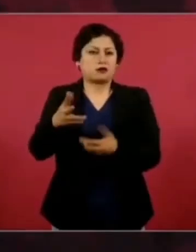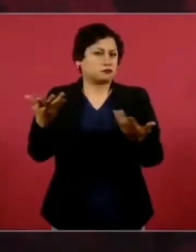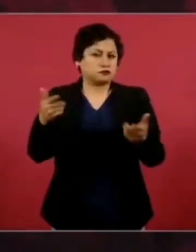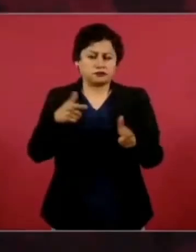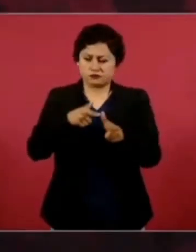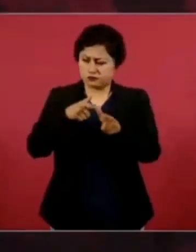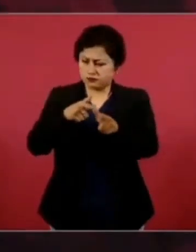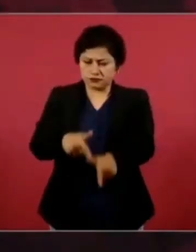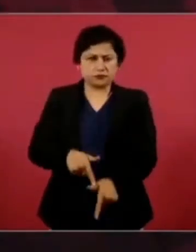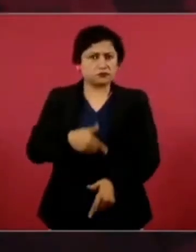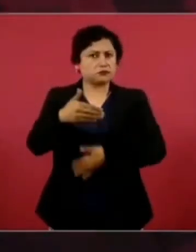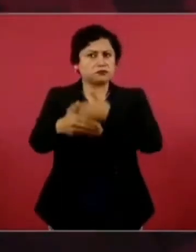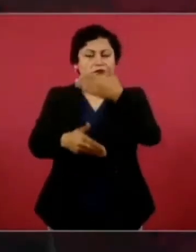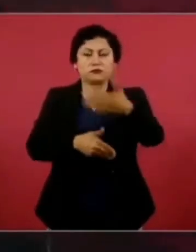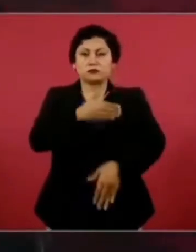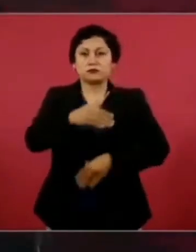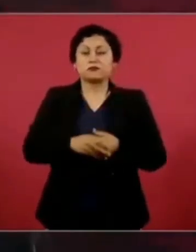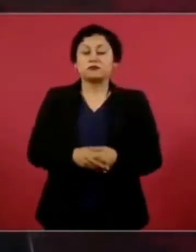El aeropuerto,